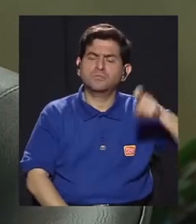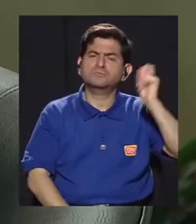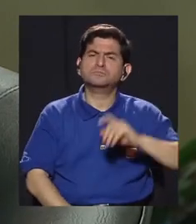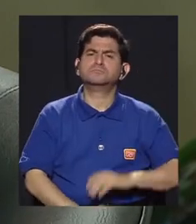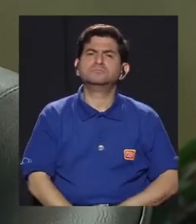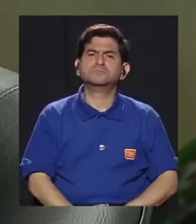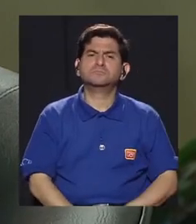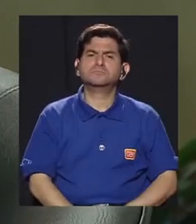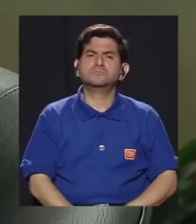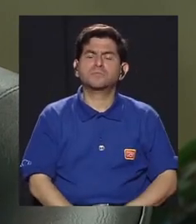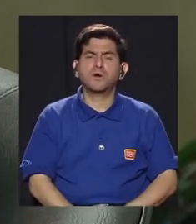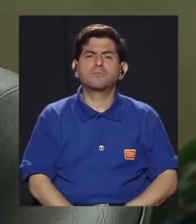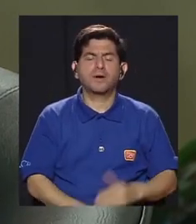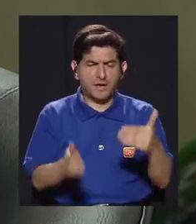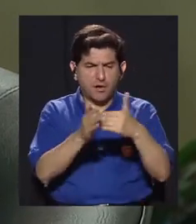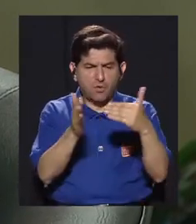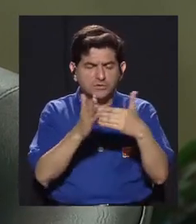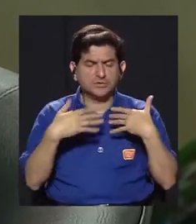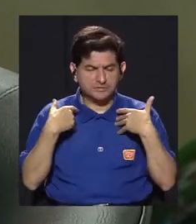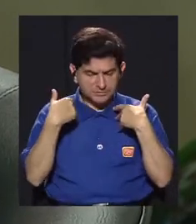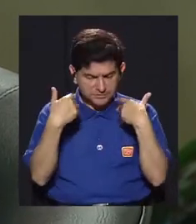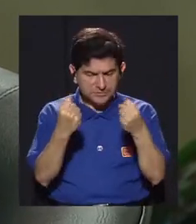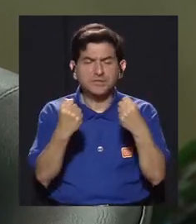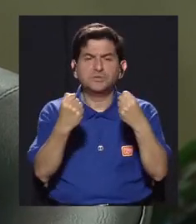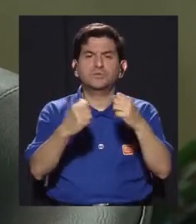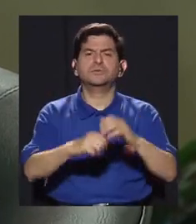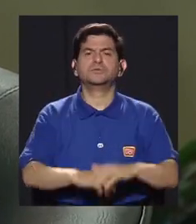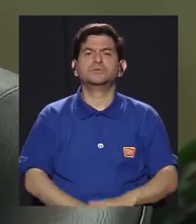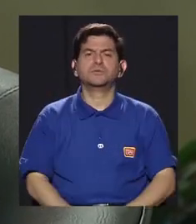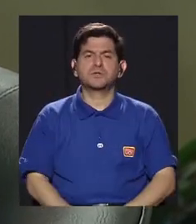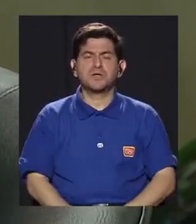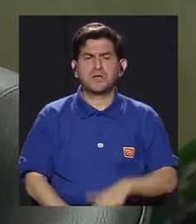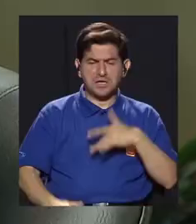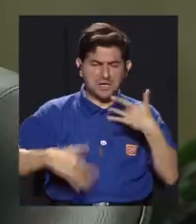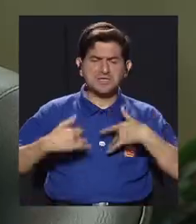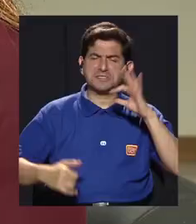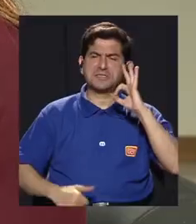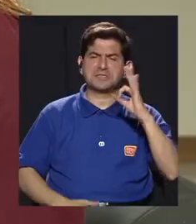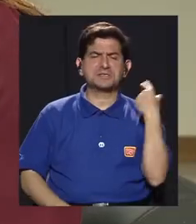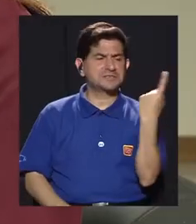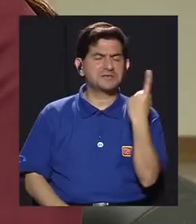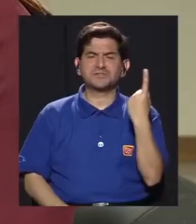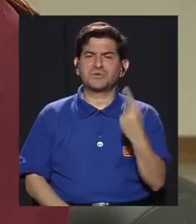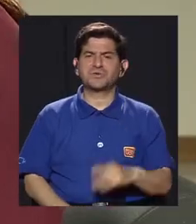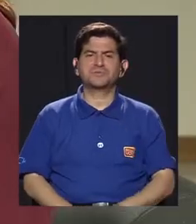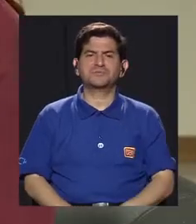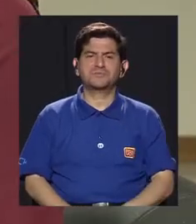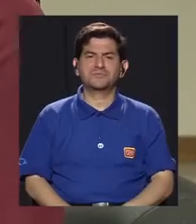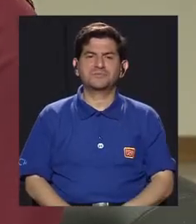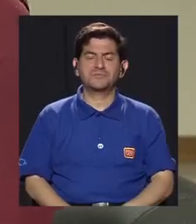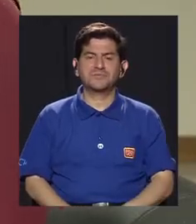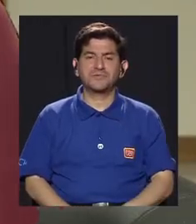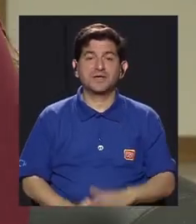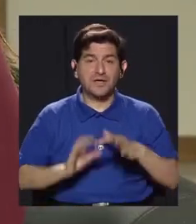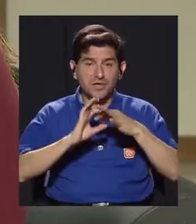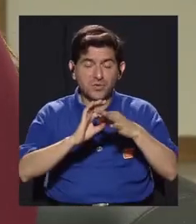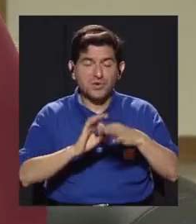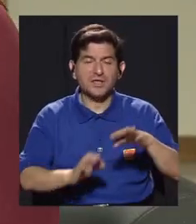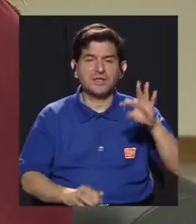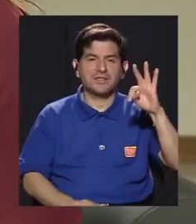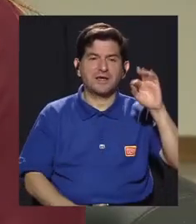para recuperar la salud y estar bien simplemente nada más y de la mano del Tai Chi que es totalmente